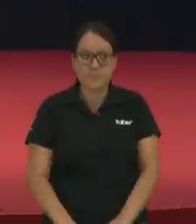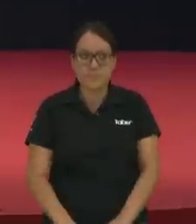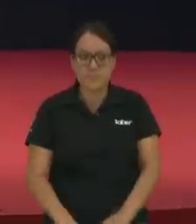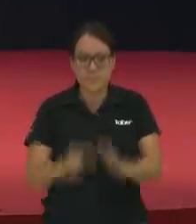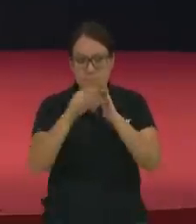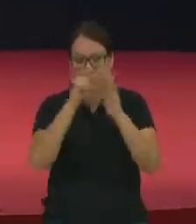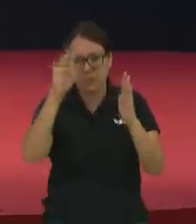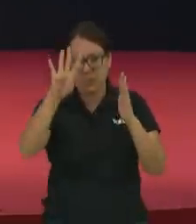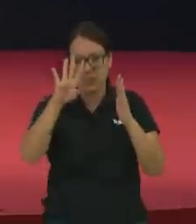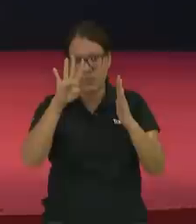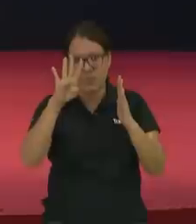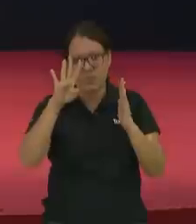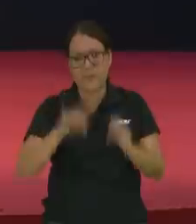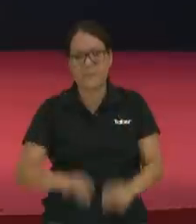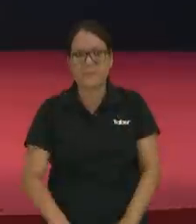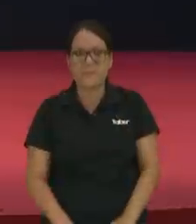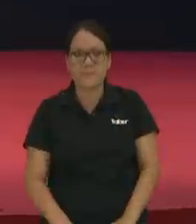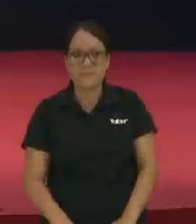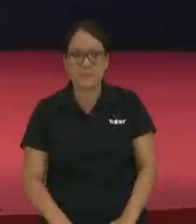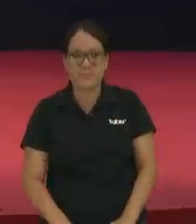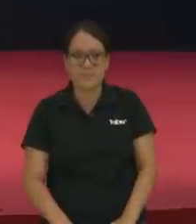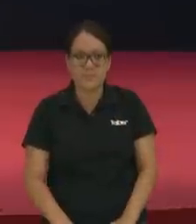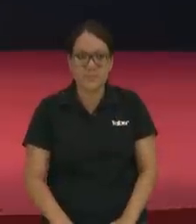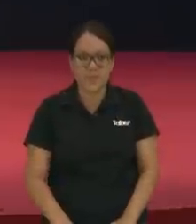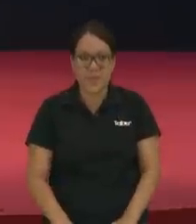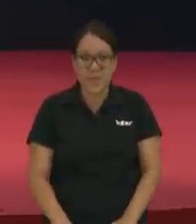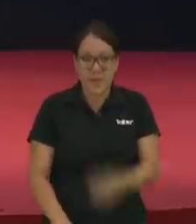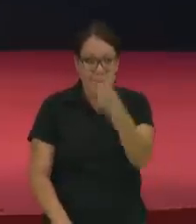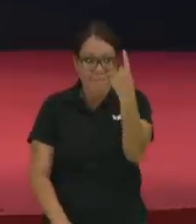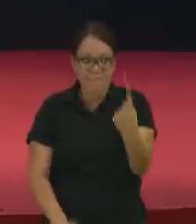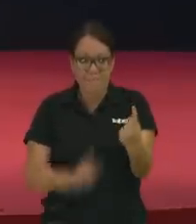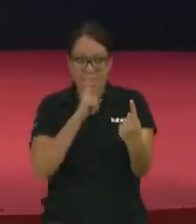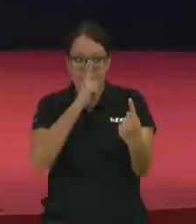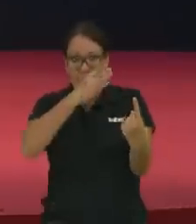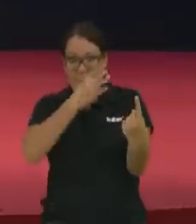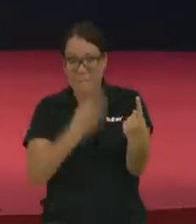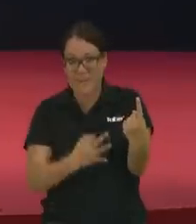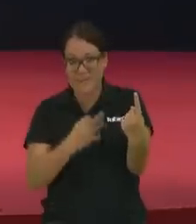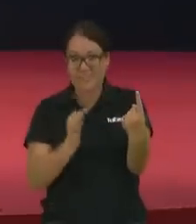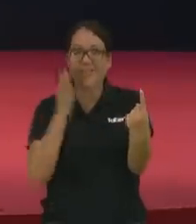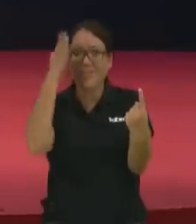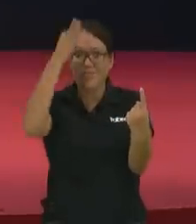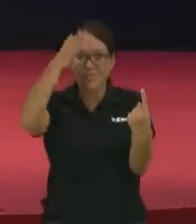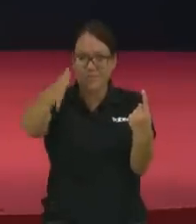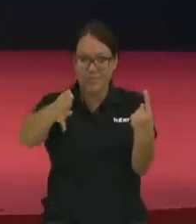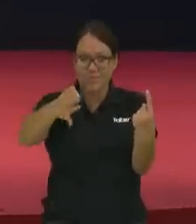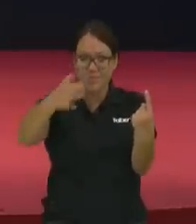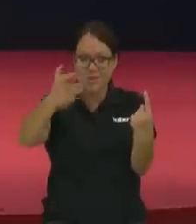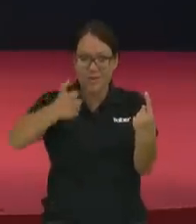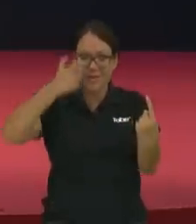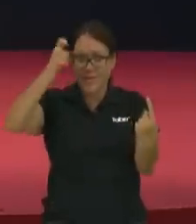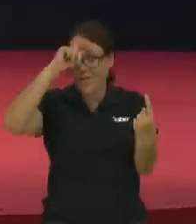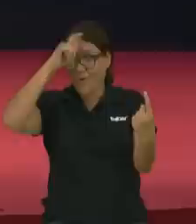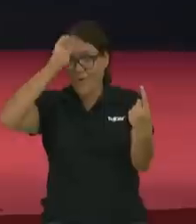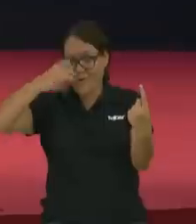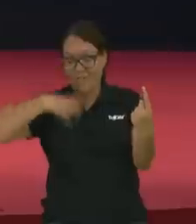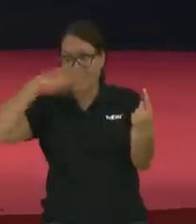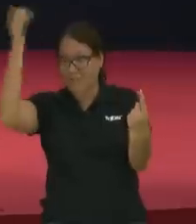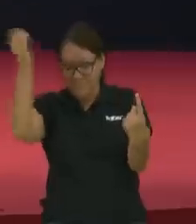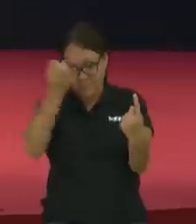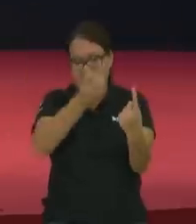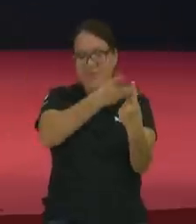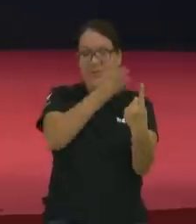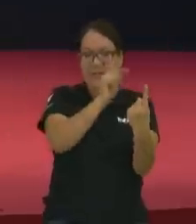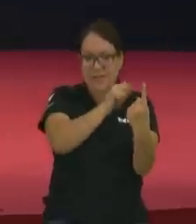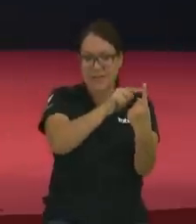4 riquezas honra y vida son la remuneración de la humildad número 1 y segundo lugar